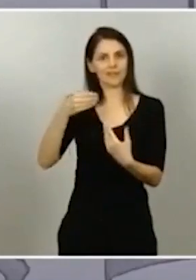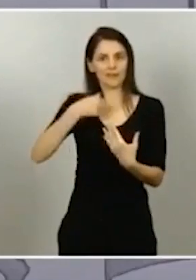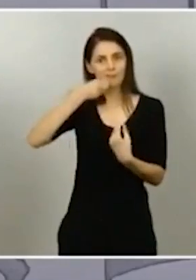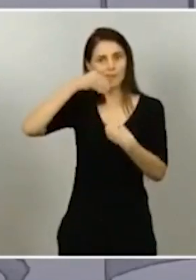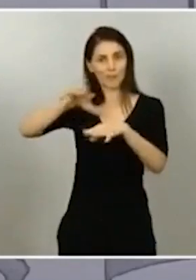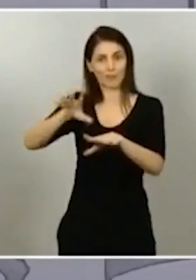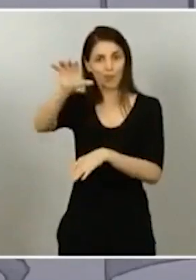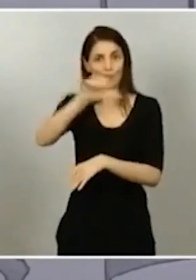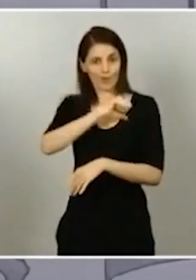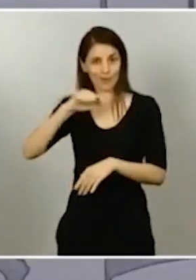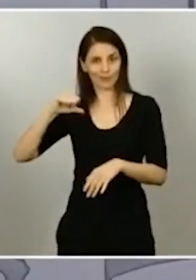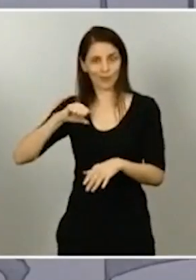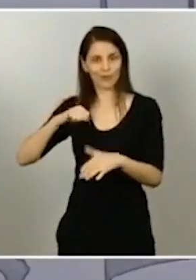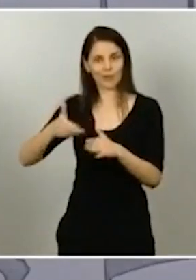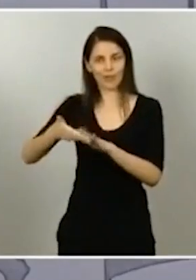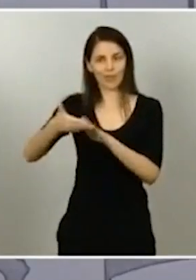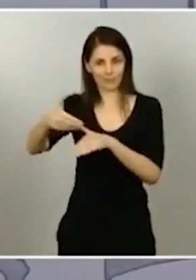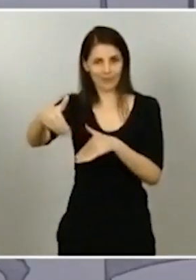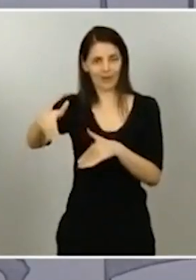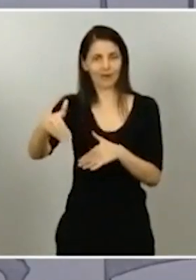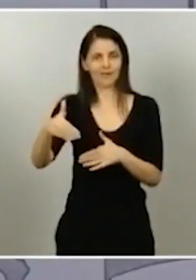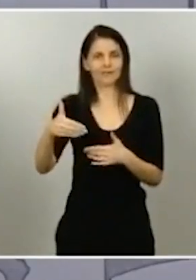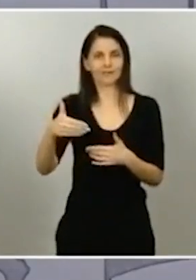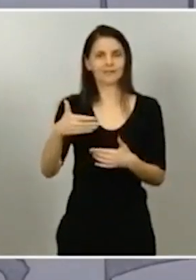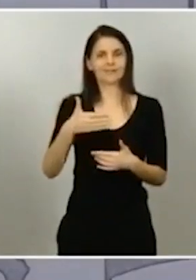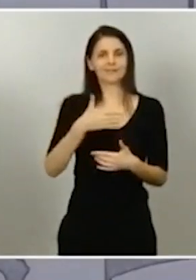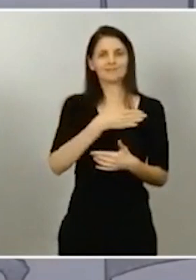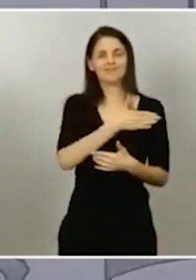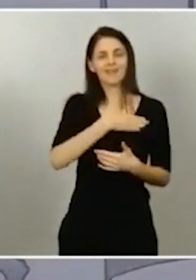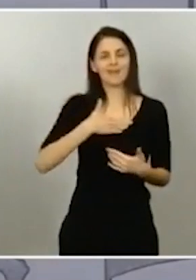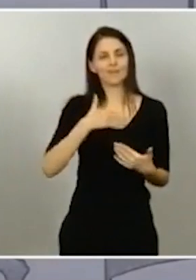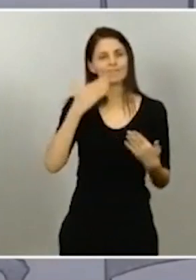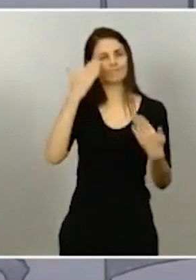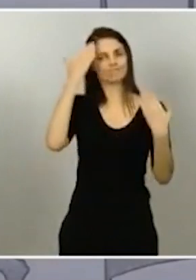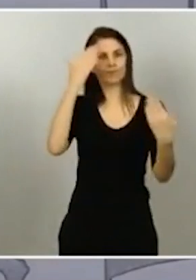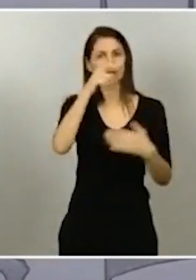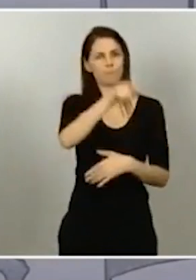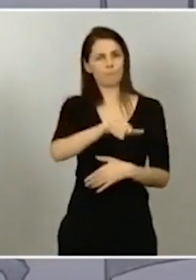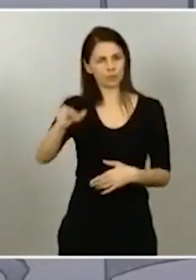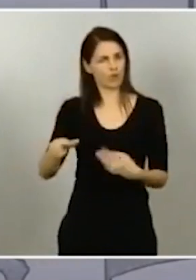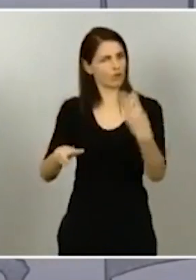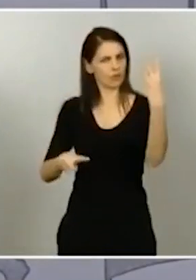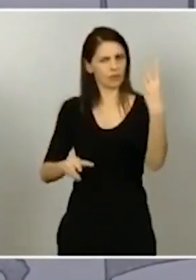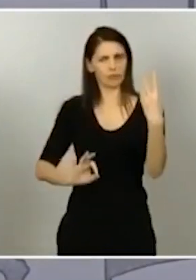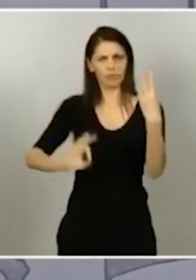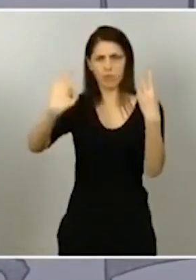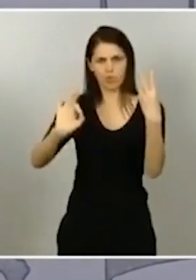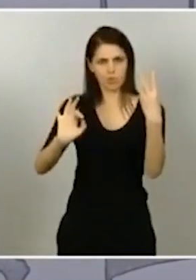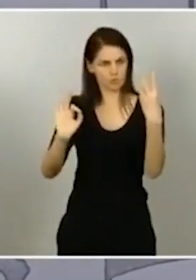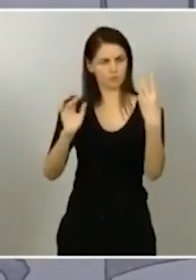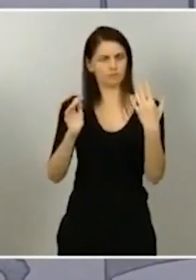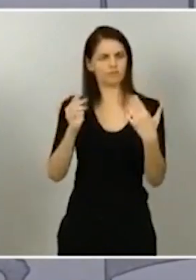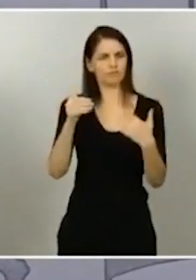Permítame que haga un elogio público a dos personas que encarnan las mejores cualidades de nuestro país, de nuestro gran país.